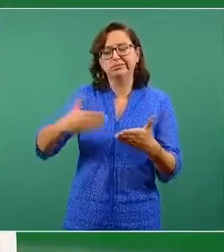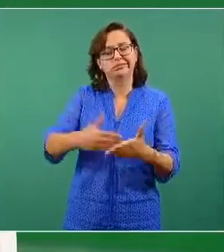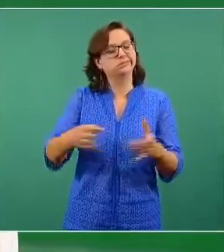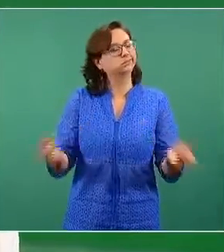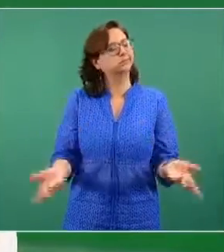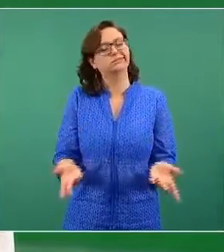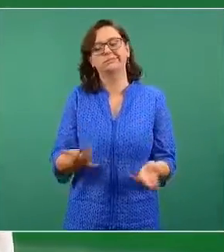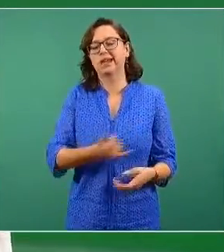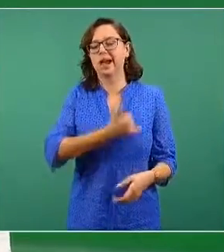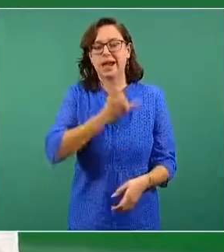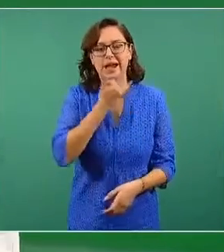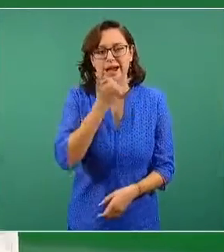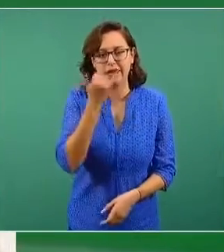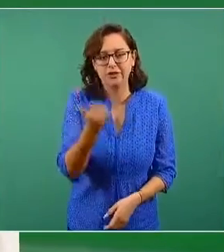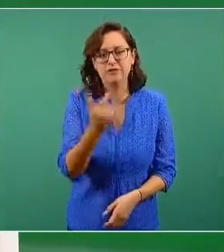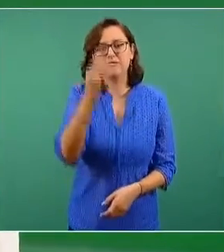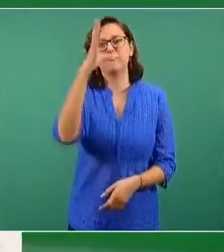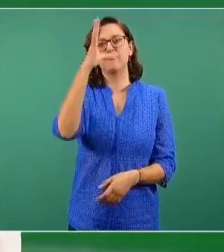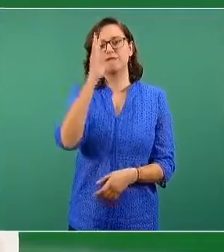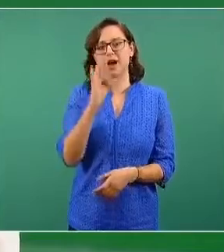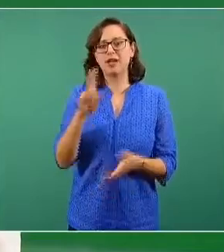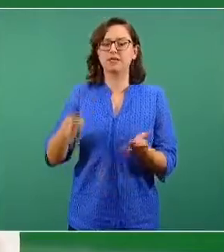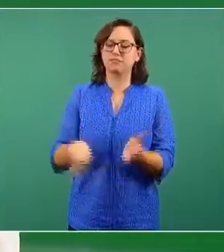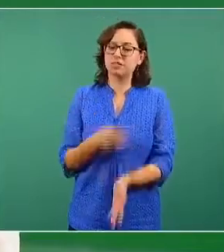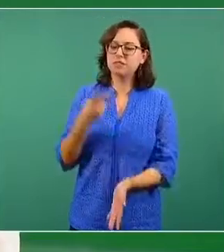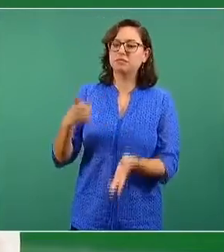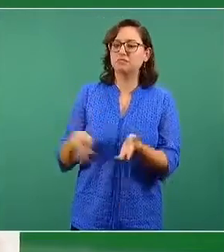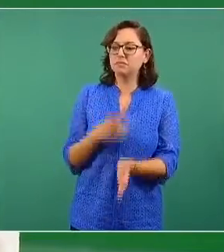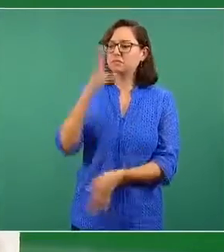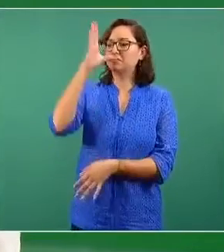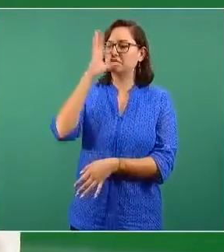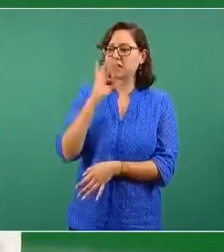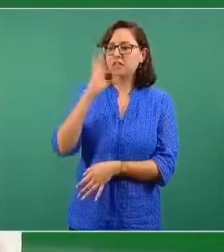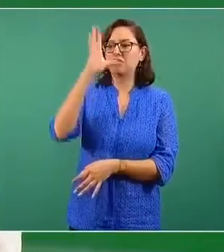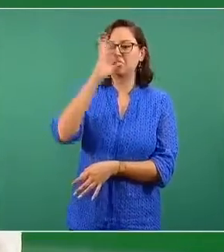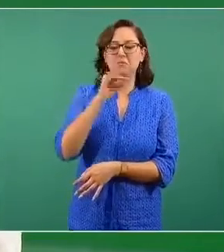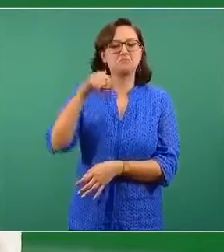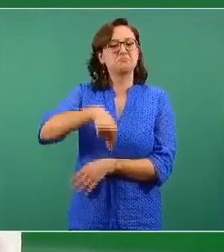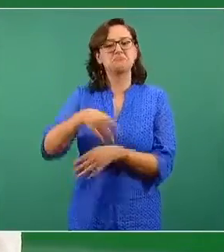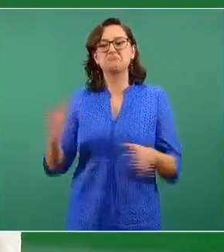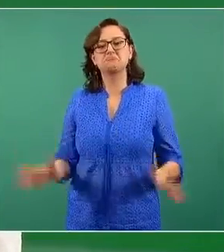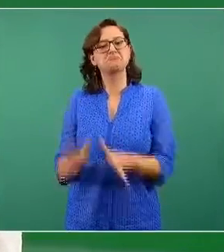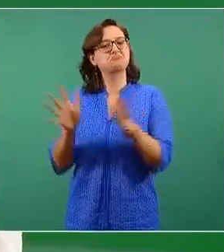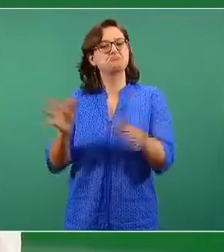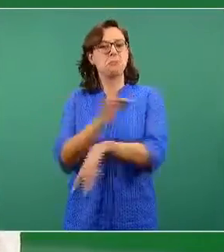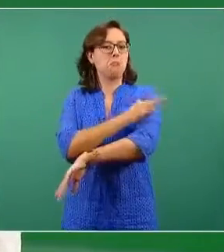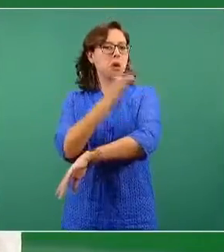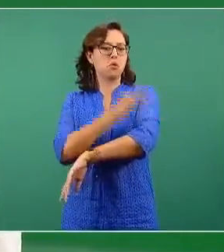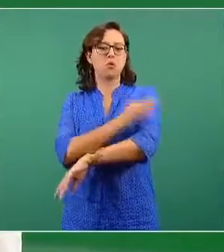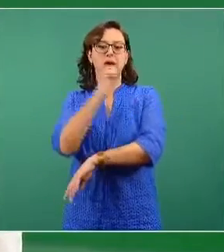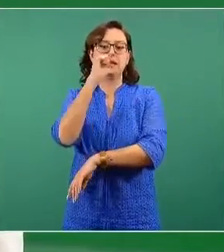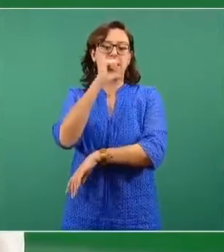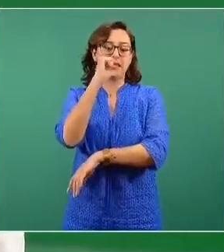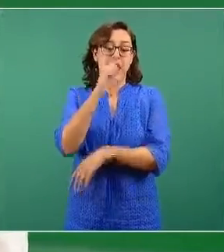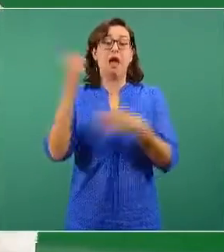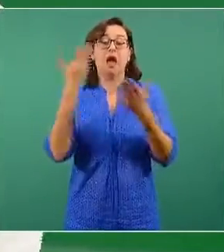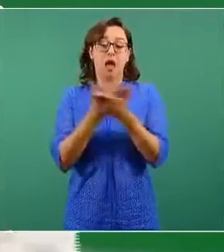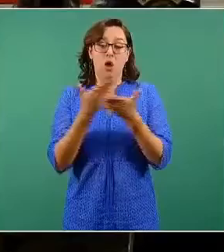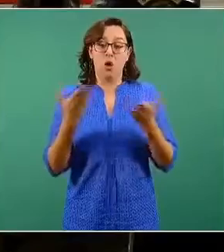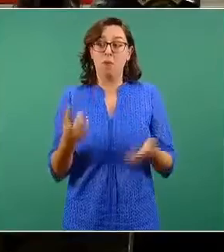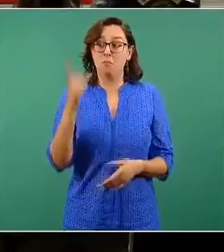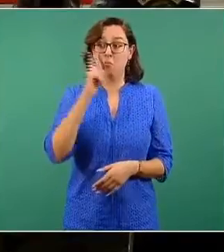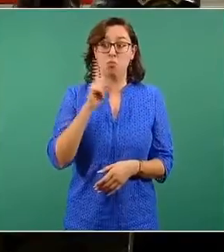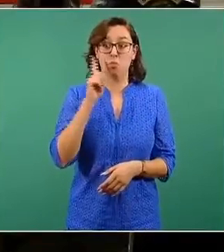de las sucesivas administraciones. Y la doctora Álvarez Huilla, con ASIP como institución,